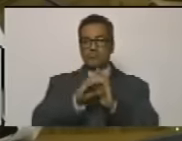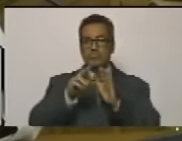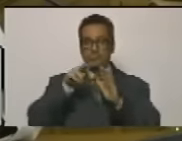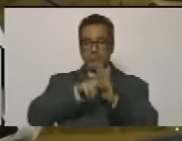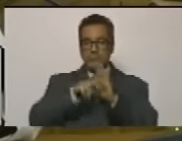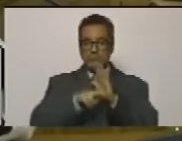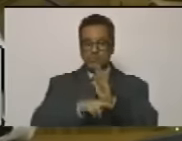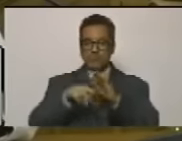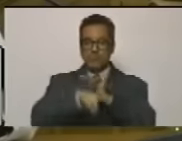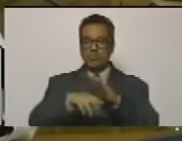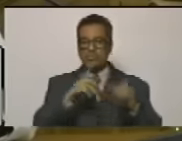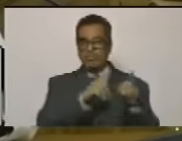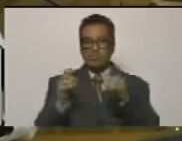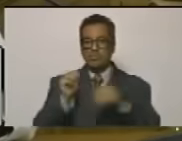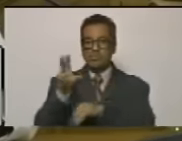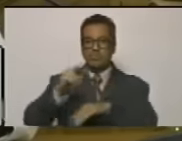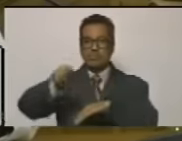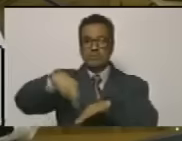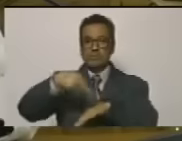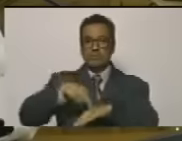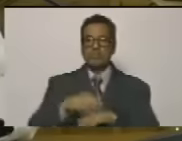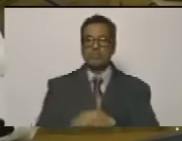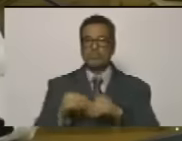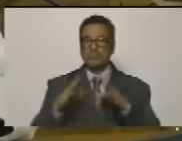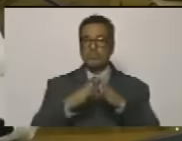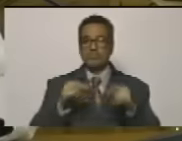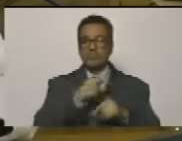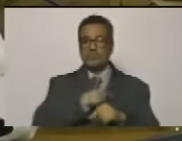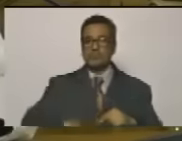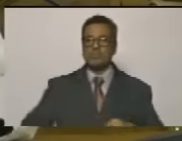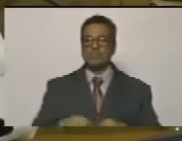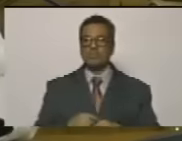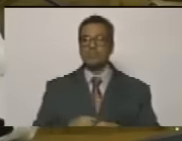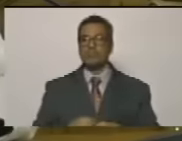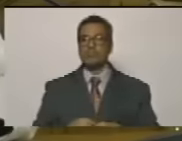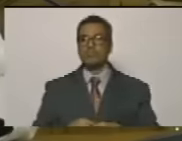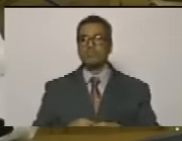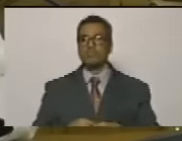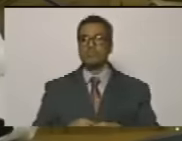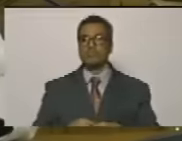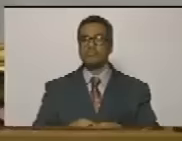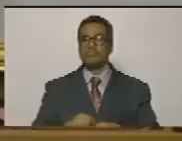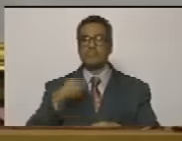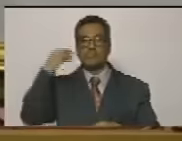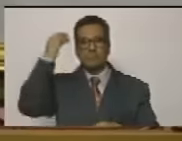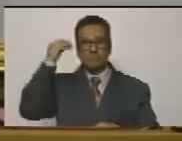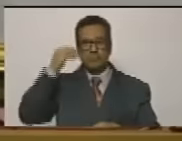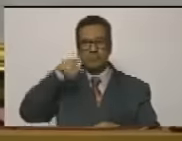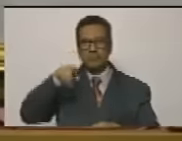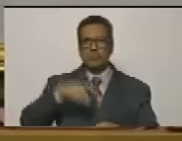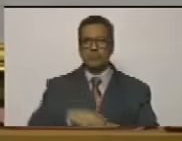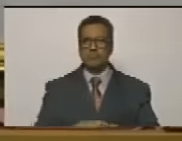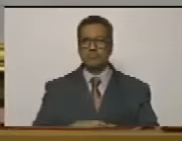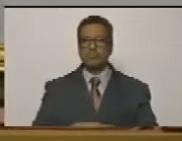reglamento interior y de debates de la Asamblea Nacional. Es todo, ciudadano presidente. En consideración,